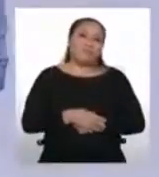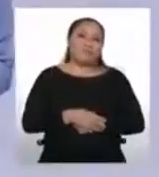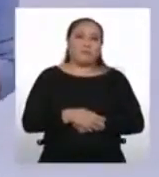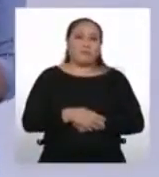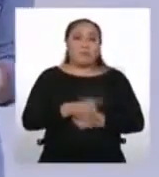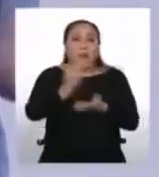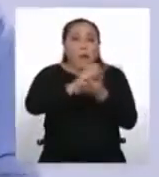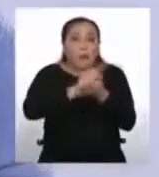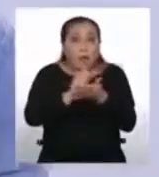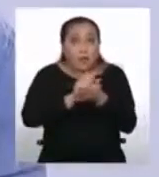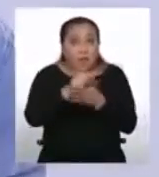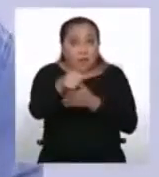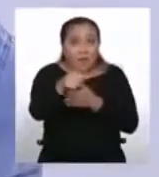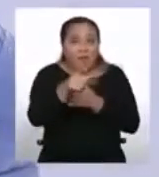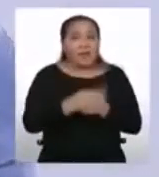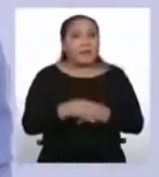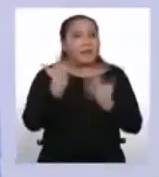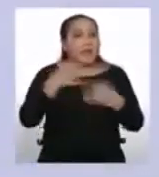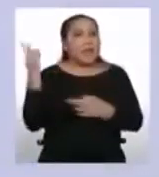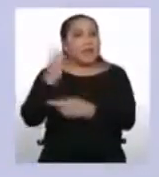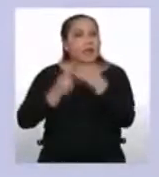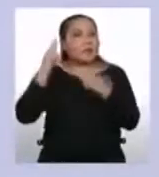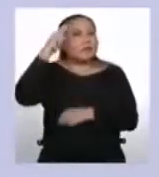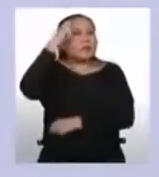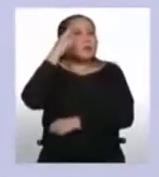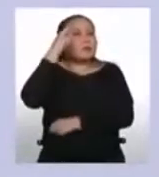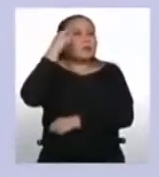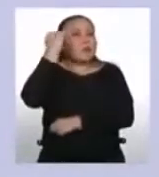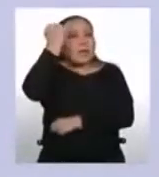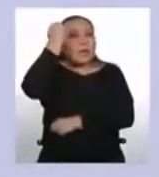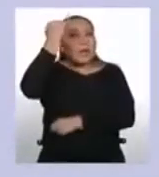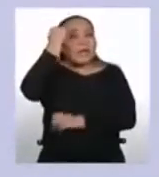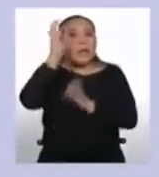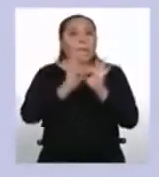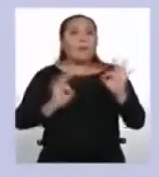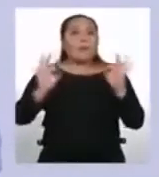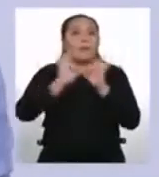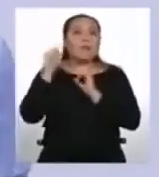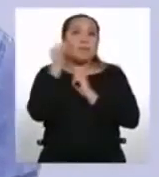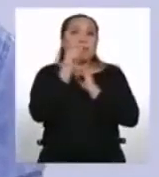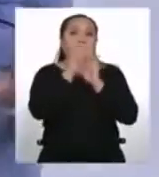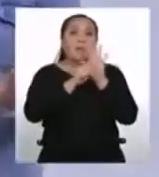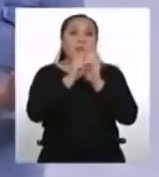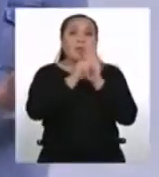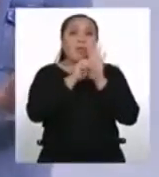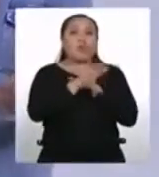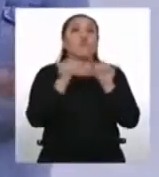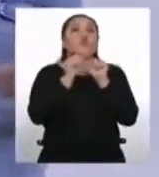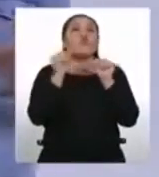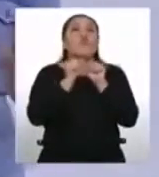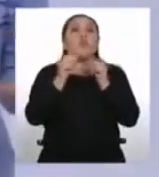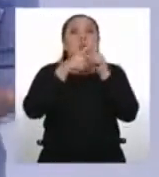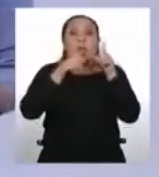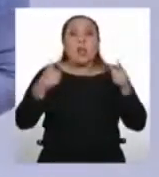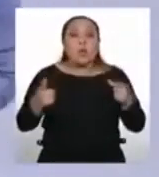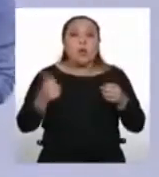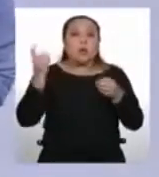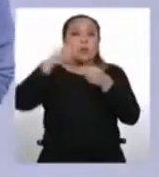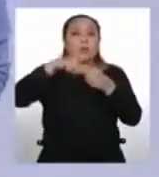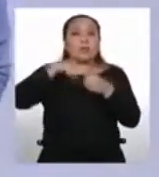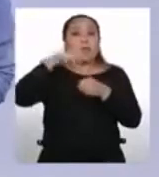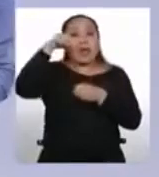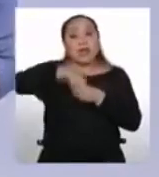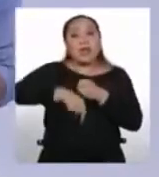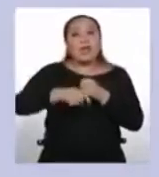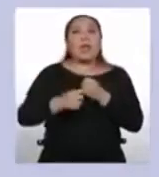¿Tomaste muchos apuntes? Bueno, al regreso reflexionaremos sobre la idea principal del video, el número de lenguas que existen en nuestro país y forman parte de